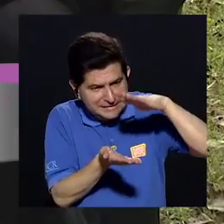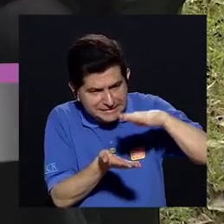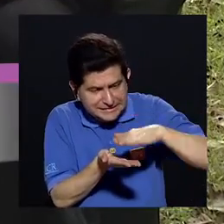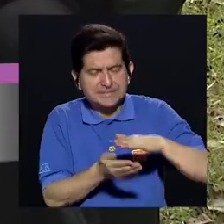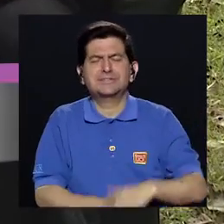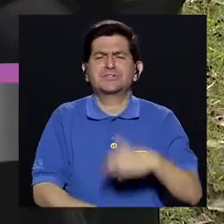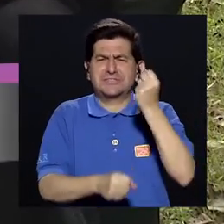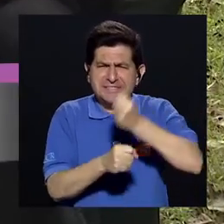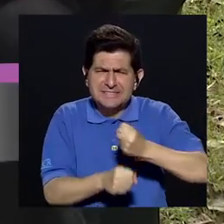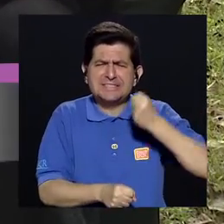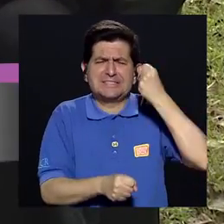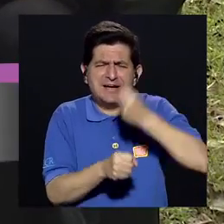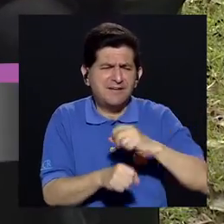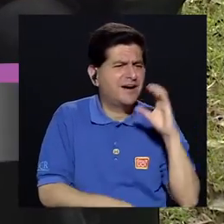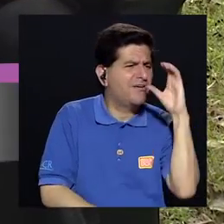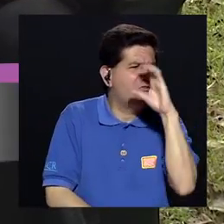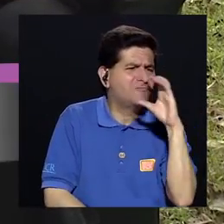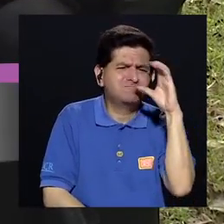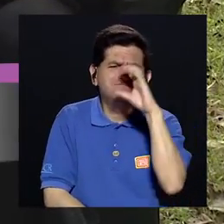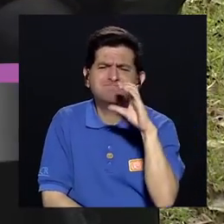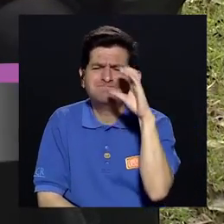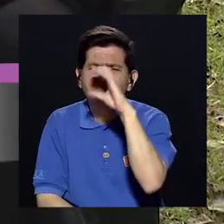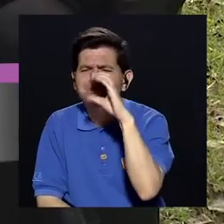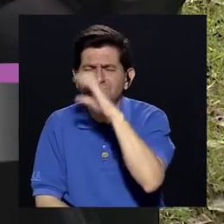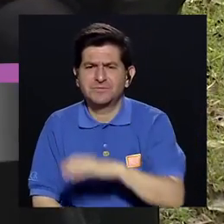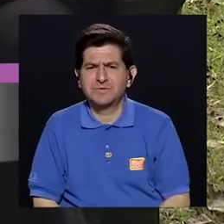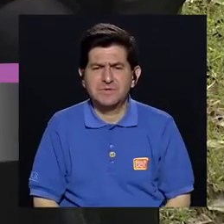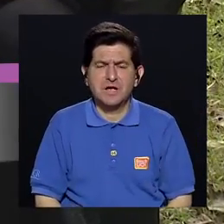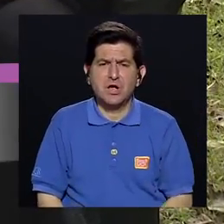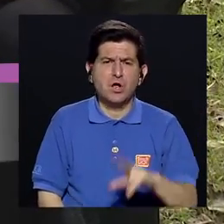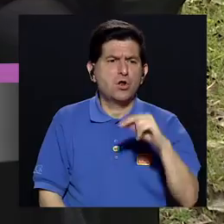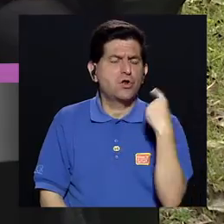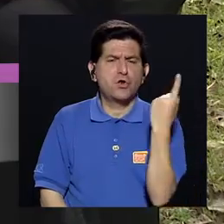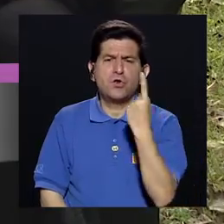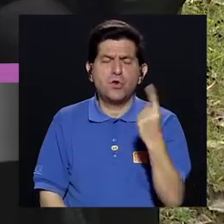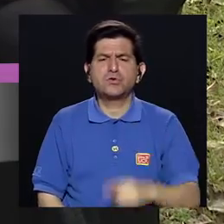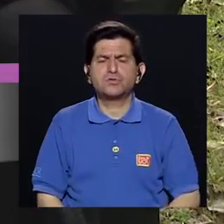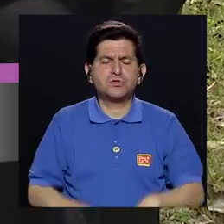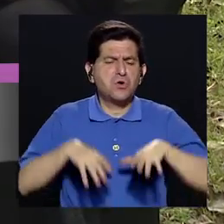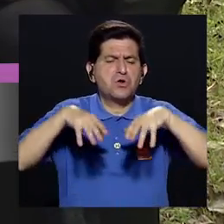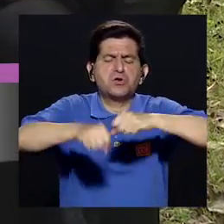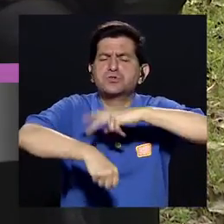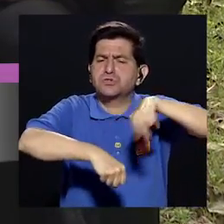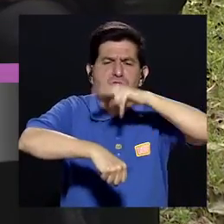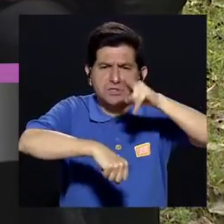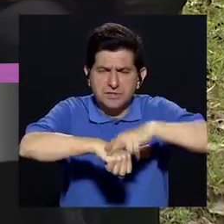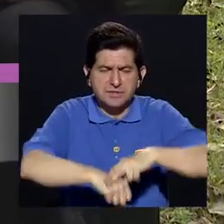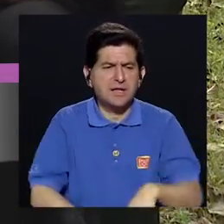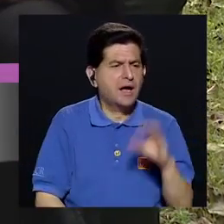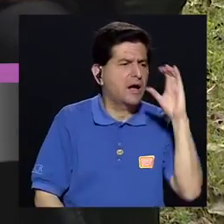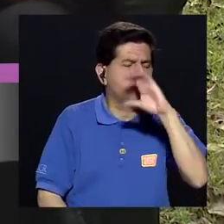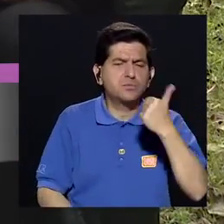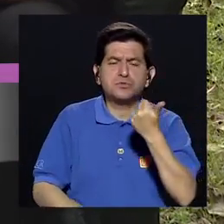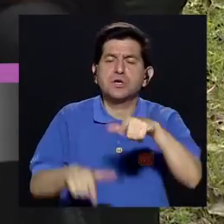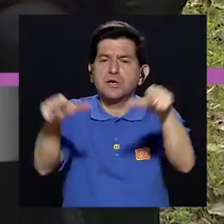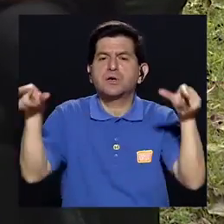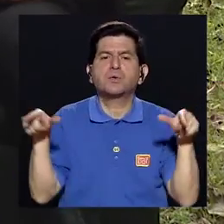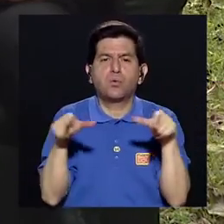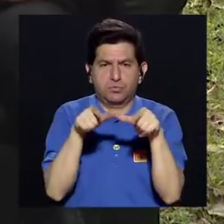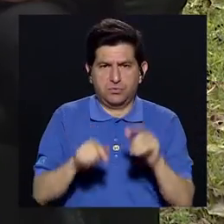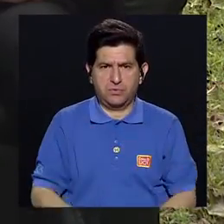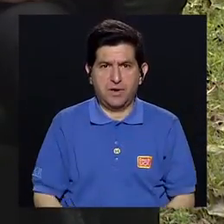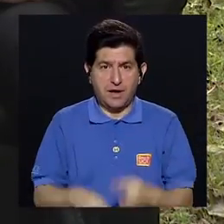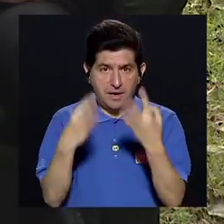es donde se hacen Esos esfuerzos Que le decía De buscar Trascender Las consultas rutinarias Para buscar en otros espacios